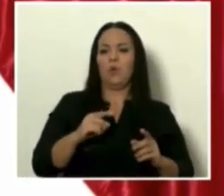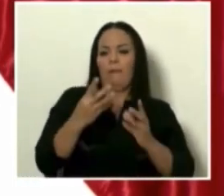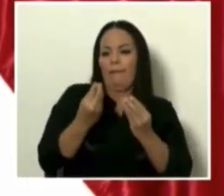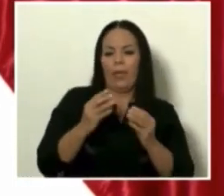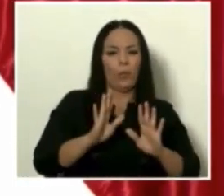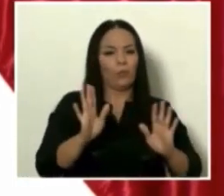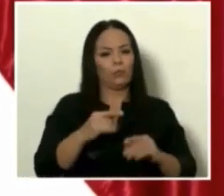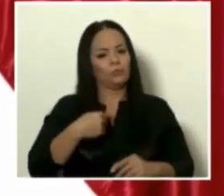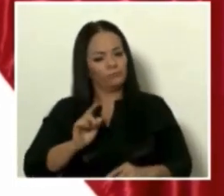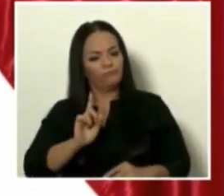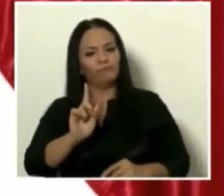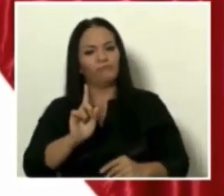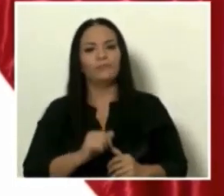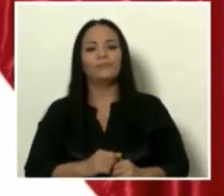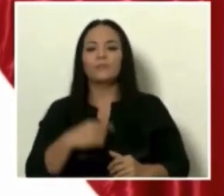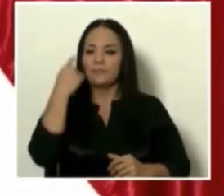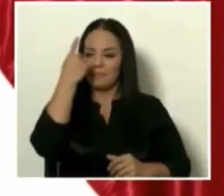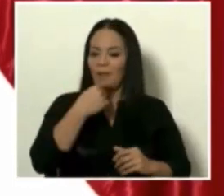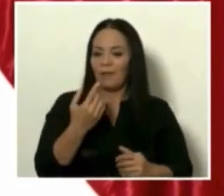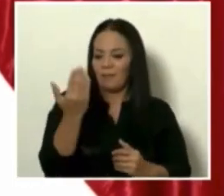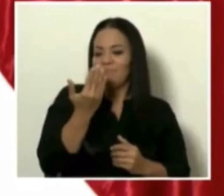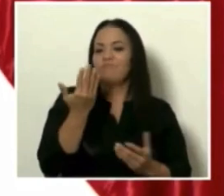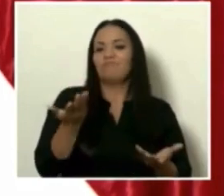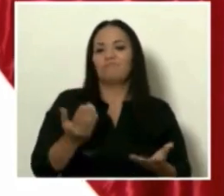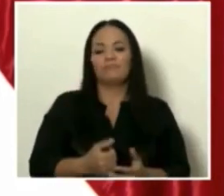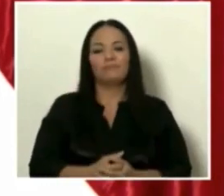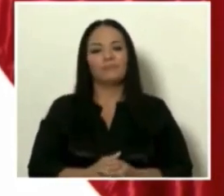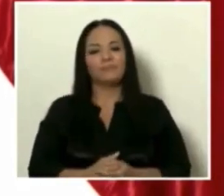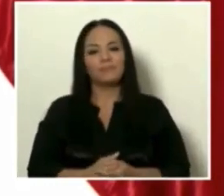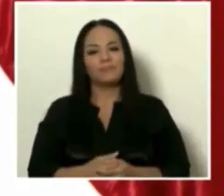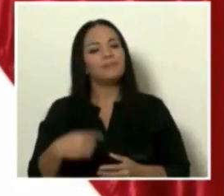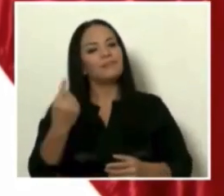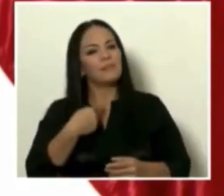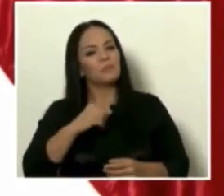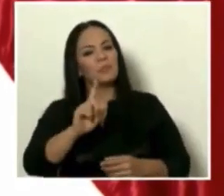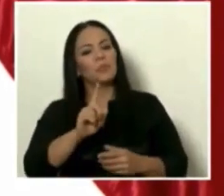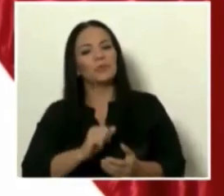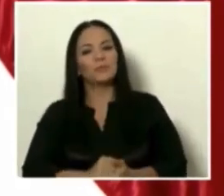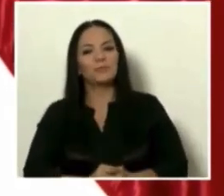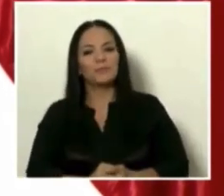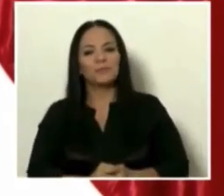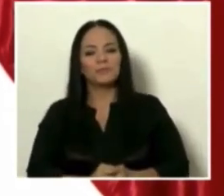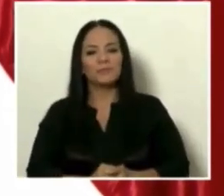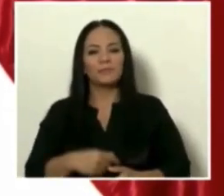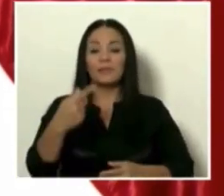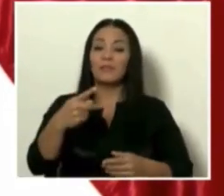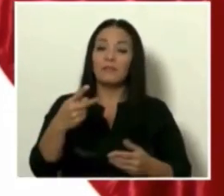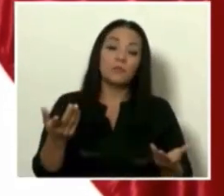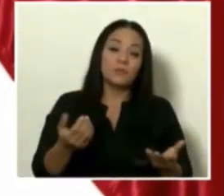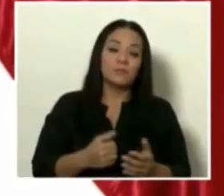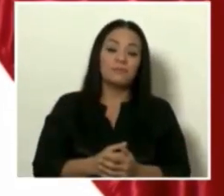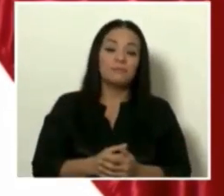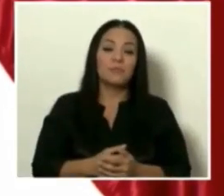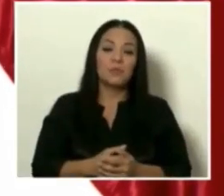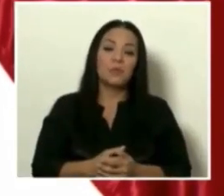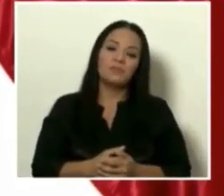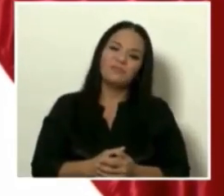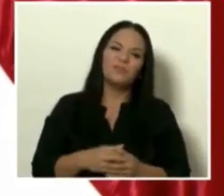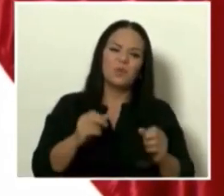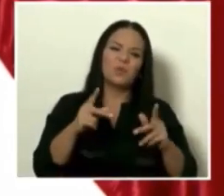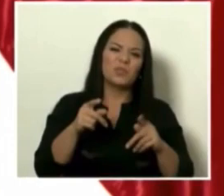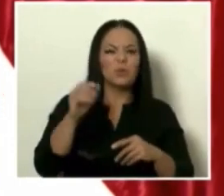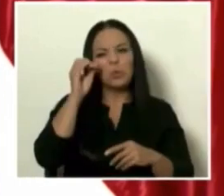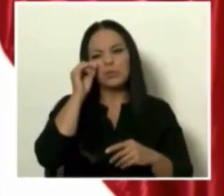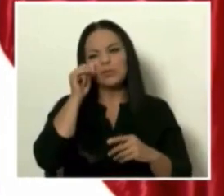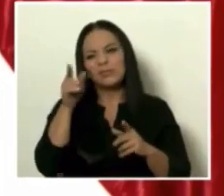Entonces, yo doy la cara y siempre voy y hay riesgos. Pero sí, muy oportunista, aparte de don Oscar,